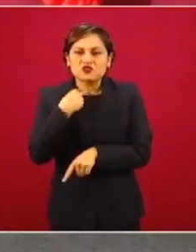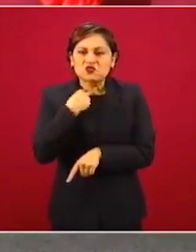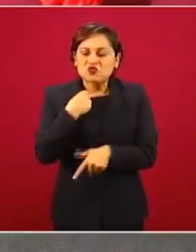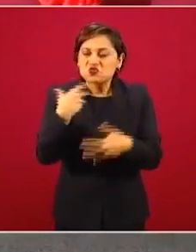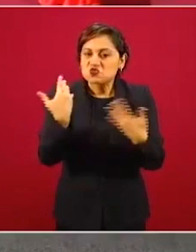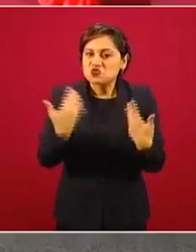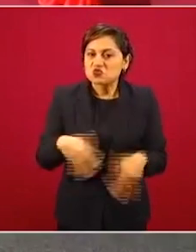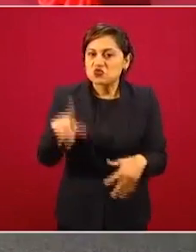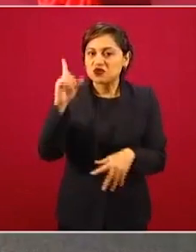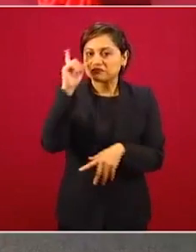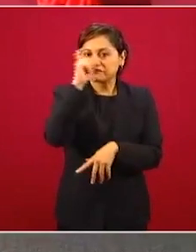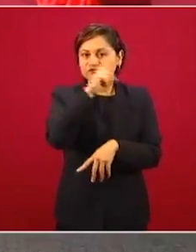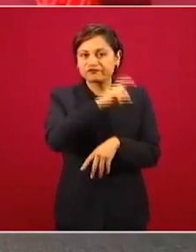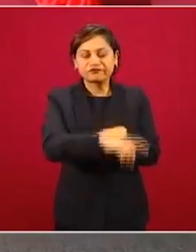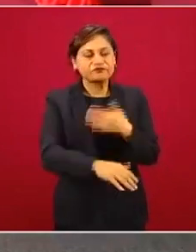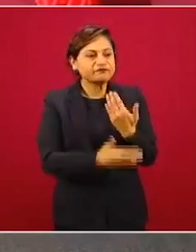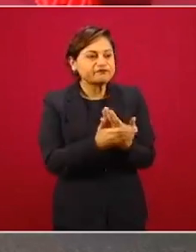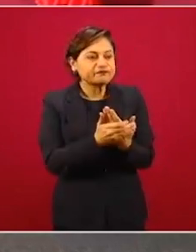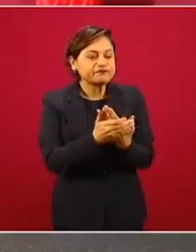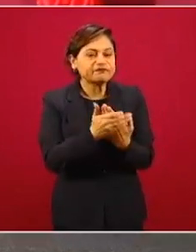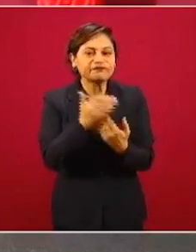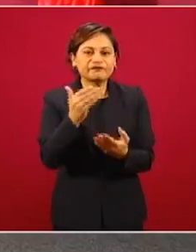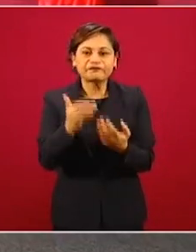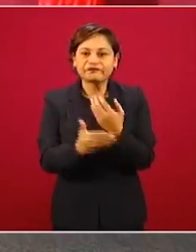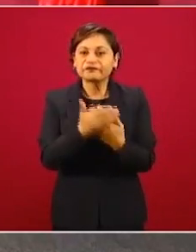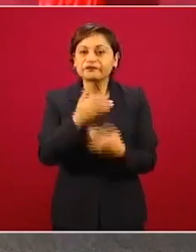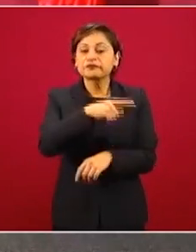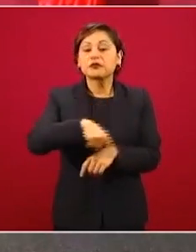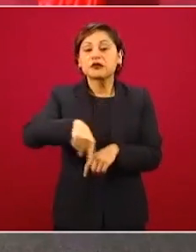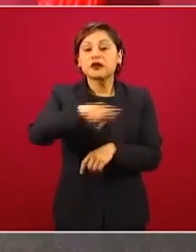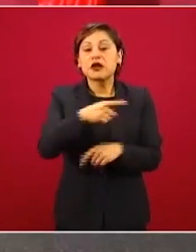hecho mucho por salir adelante.